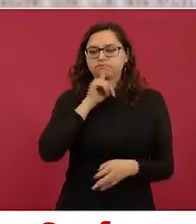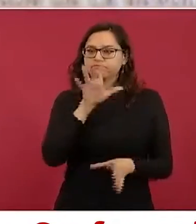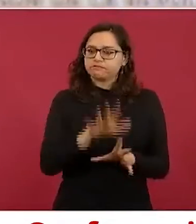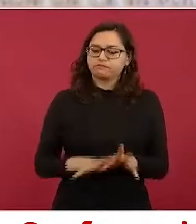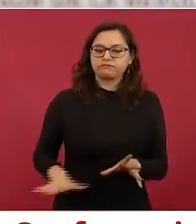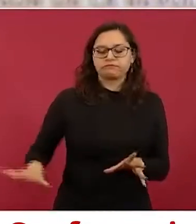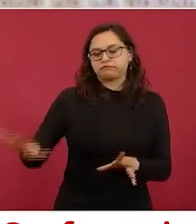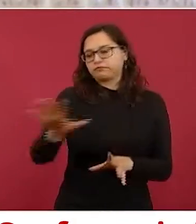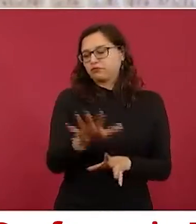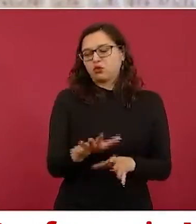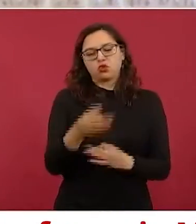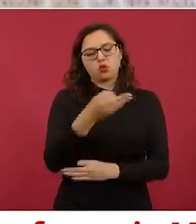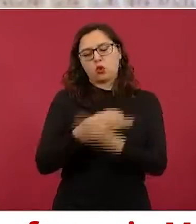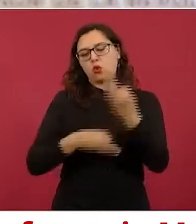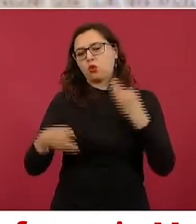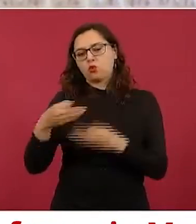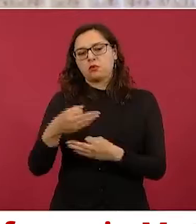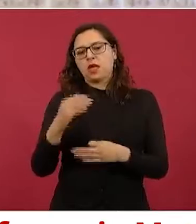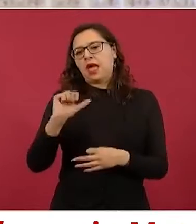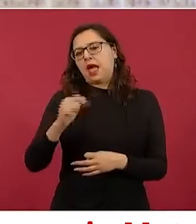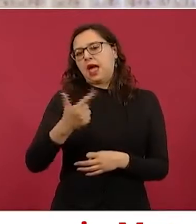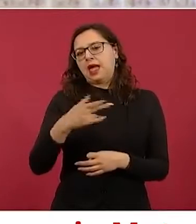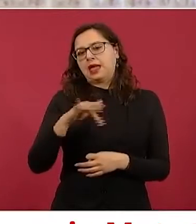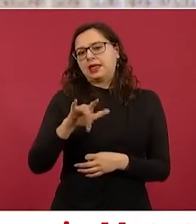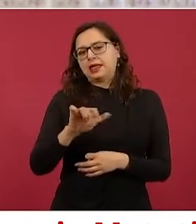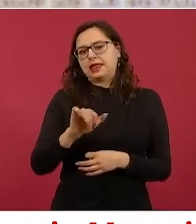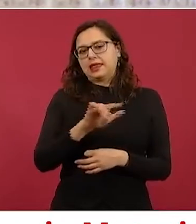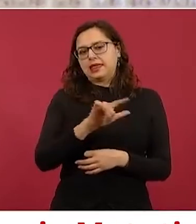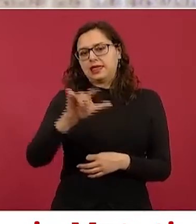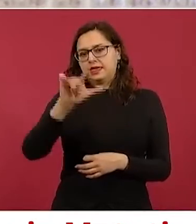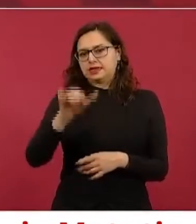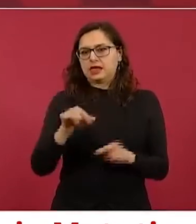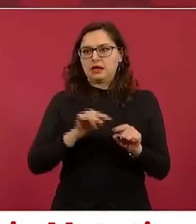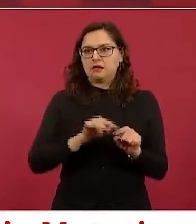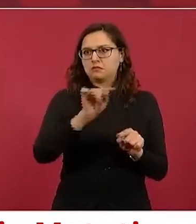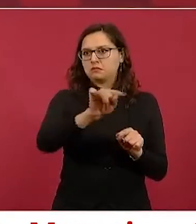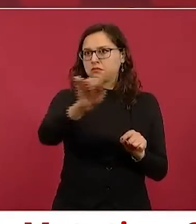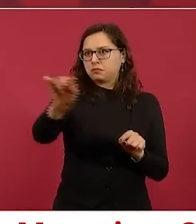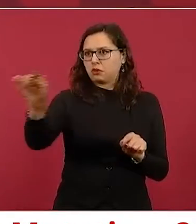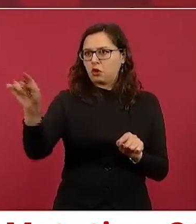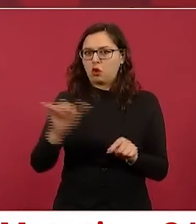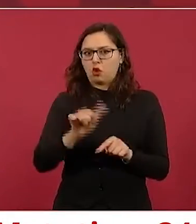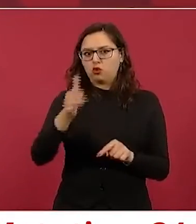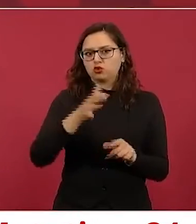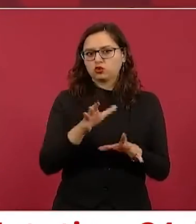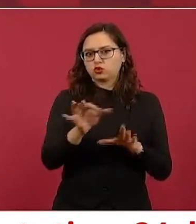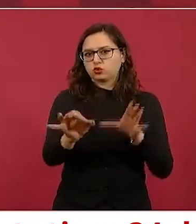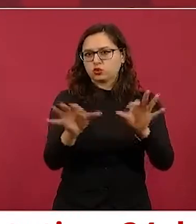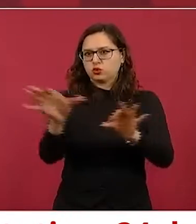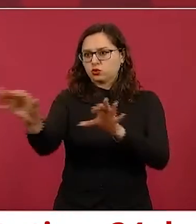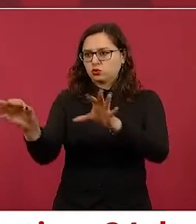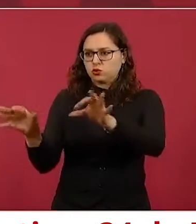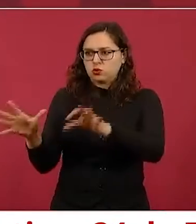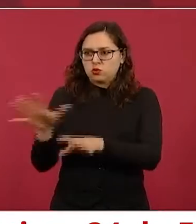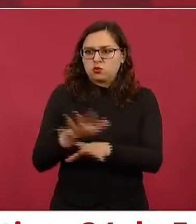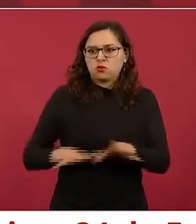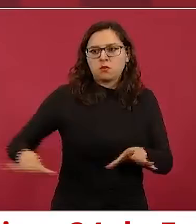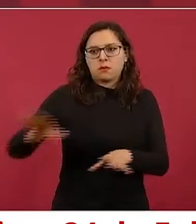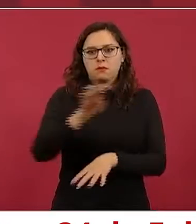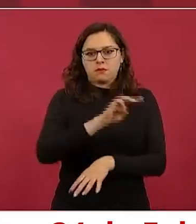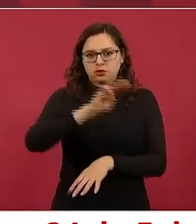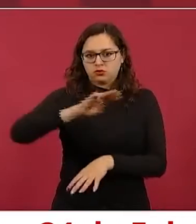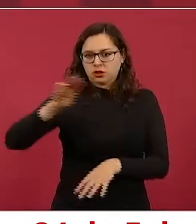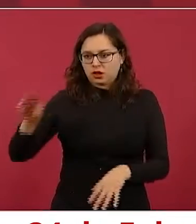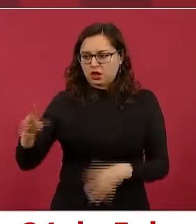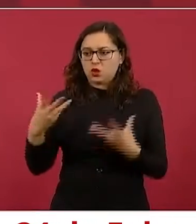toda una región amplia de Michoacán. Y se está trabajando de manera